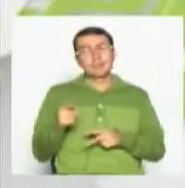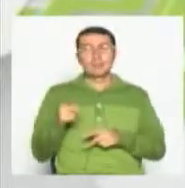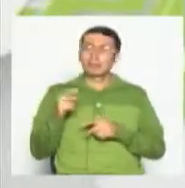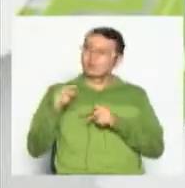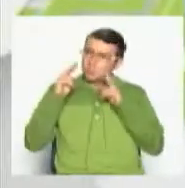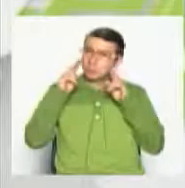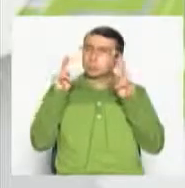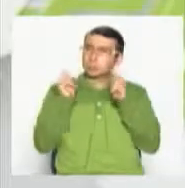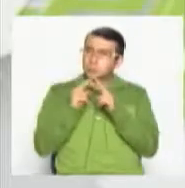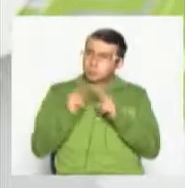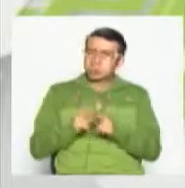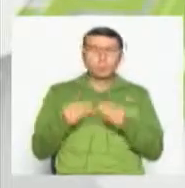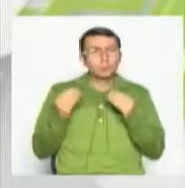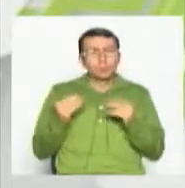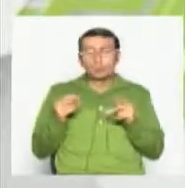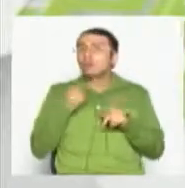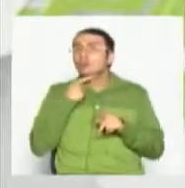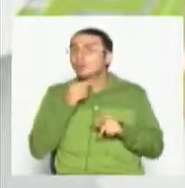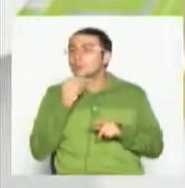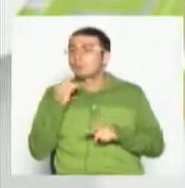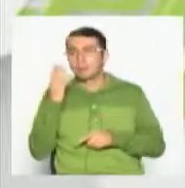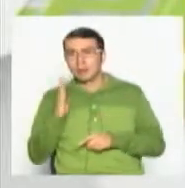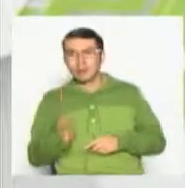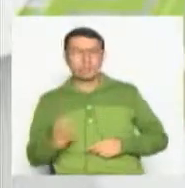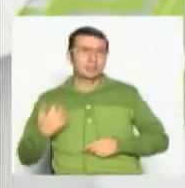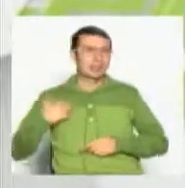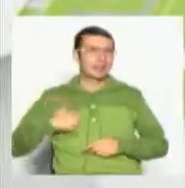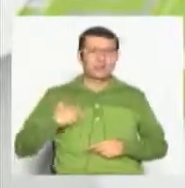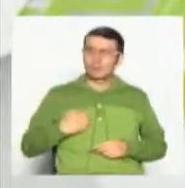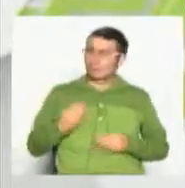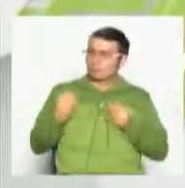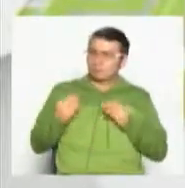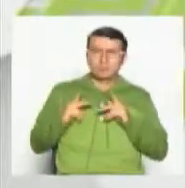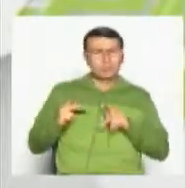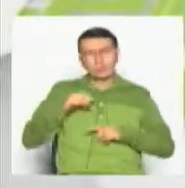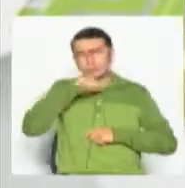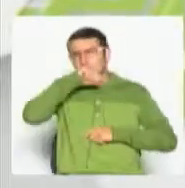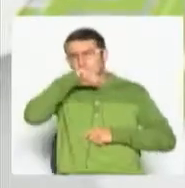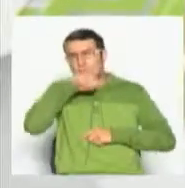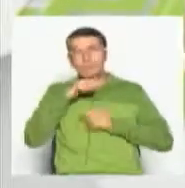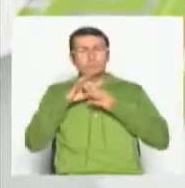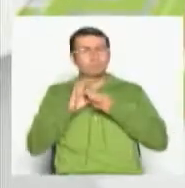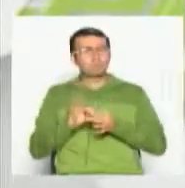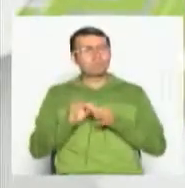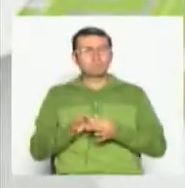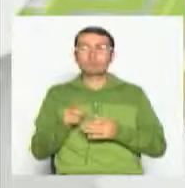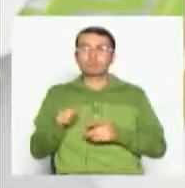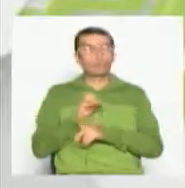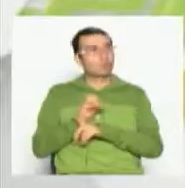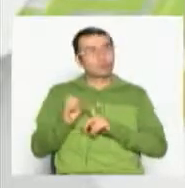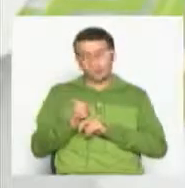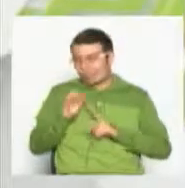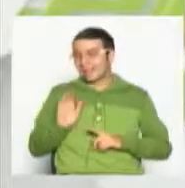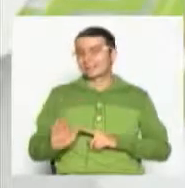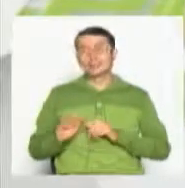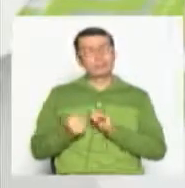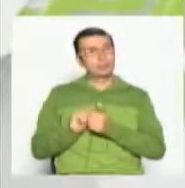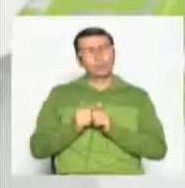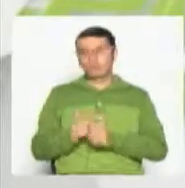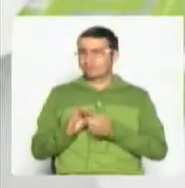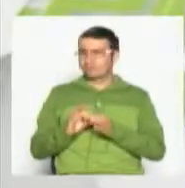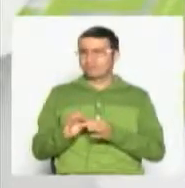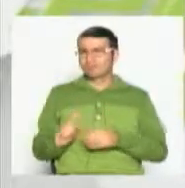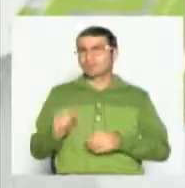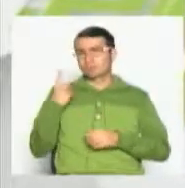casi que en países como por ejemplo Brasil, Argentina, es el arraigo popular y cultural por ese deporte.